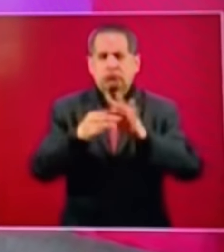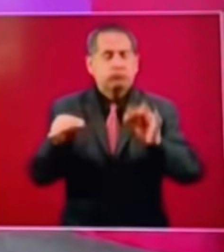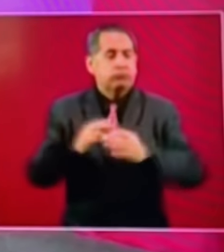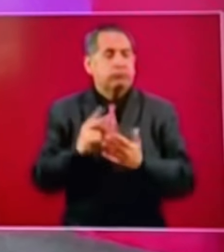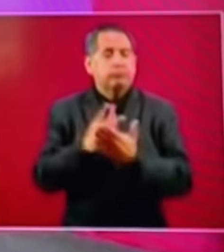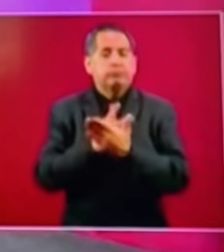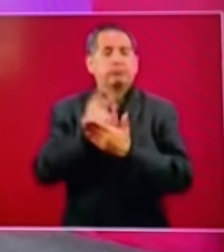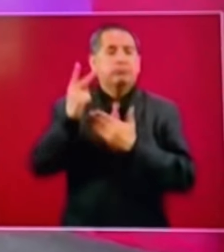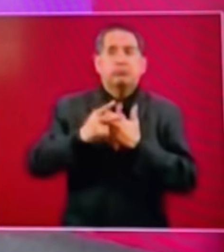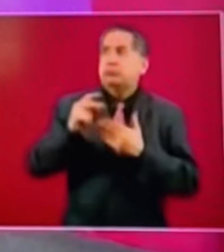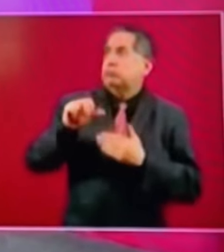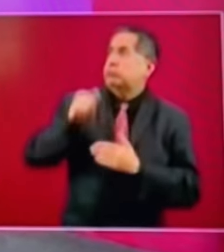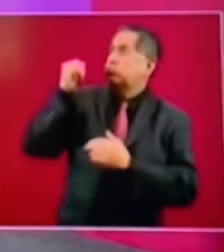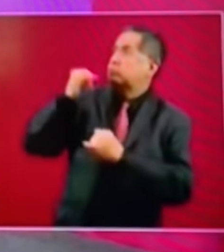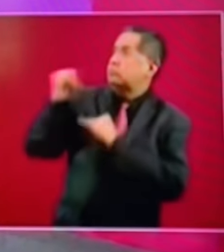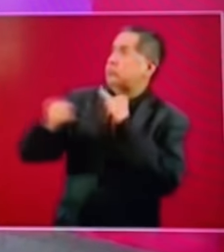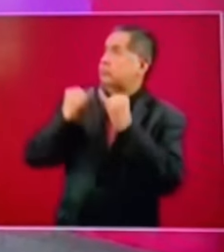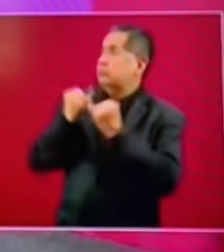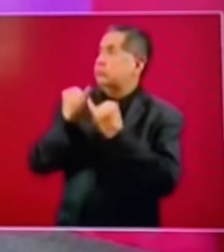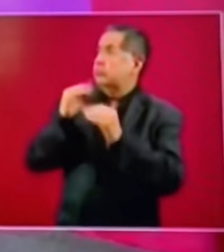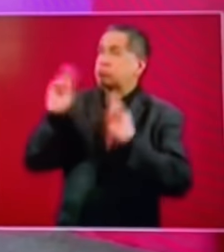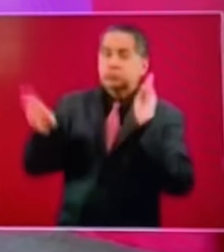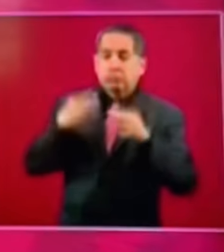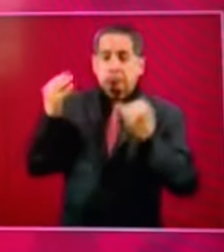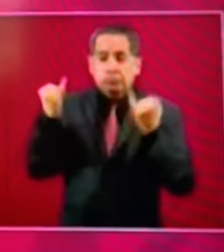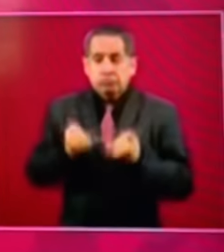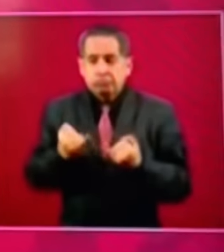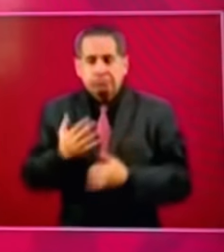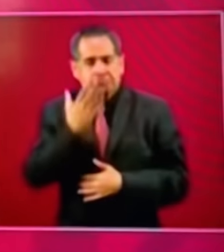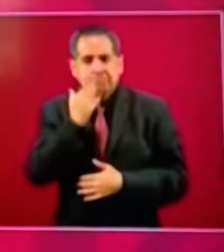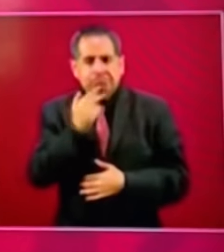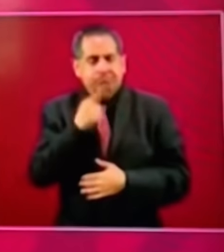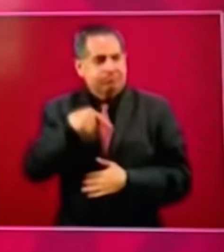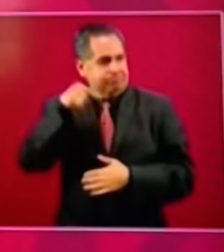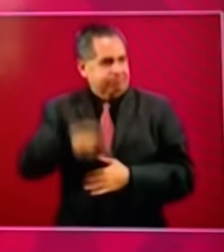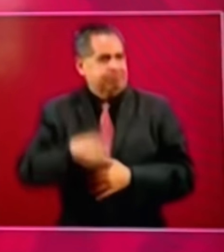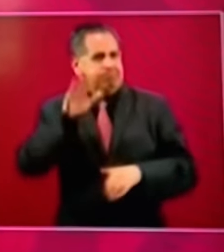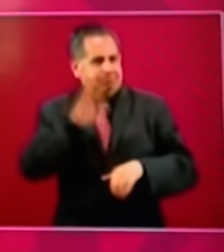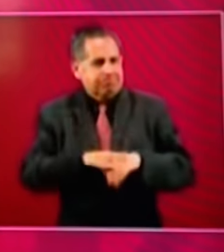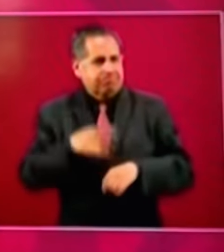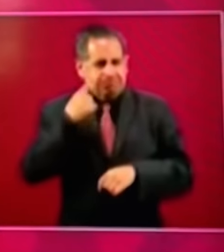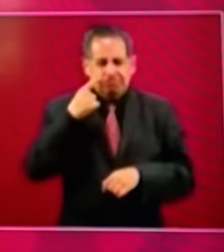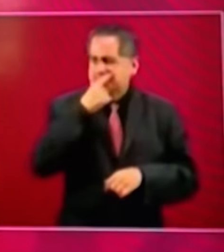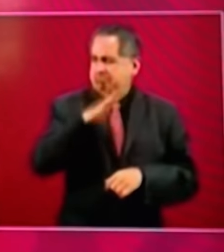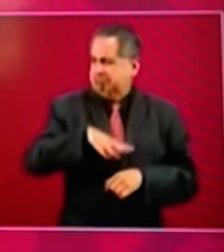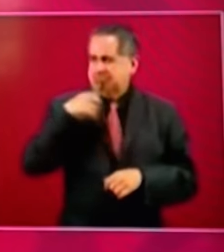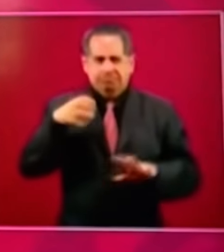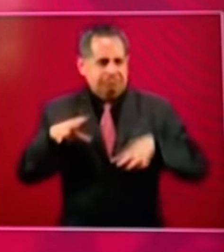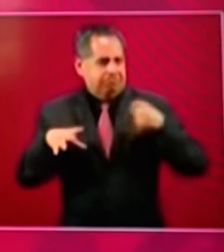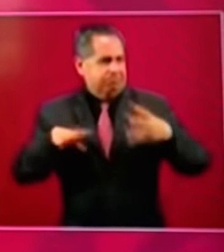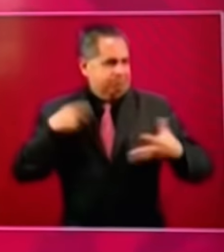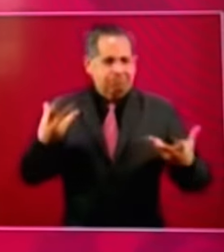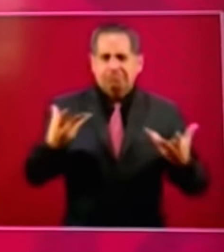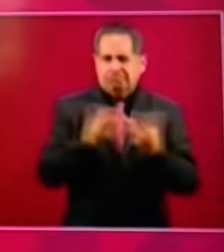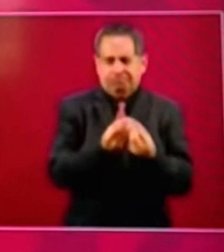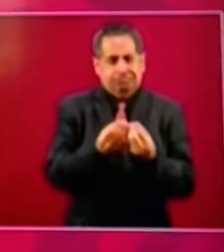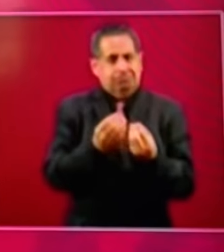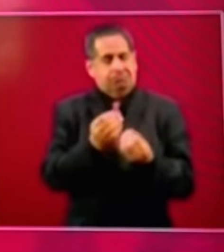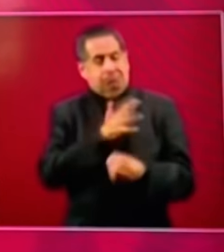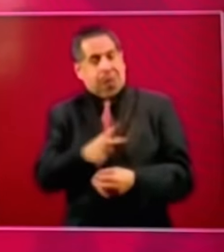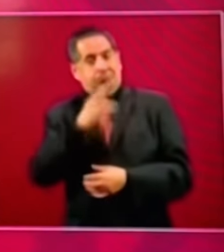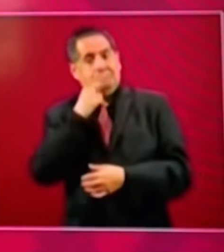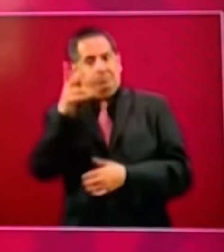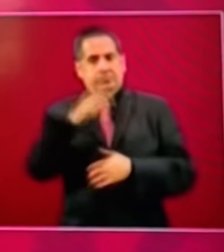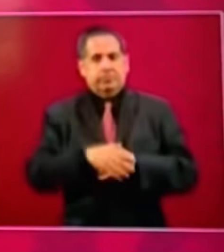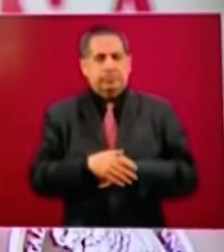proyectos similares en el mundo y que nuevamente demostramos que el todo es más que la suma de las partes la educación es un factor de